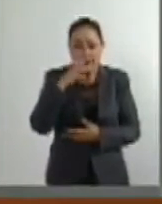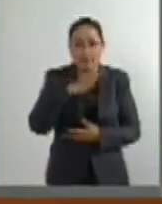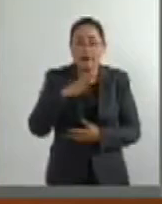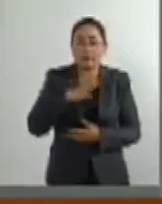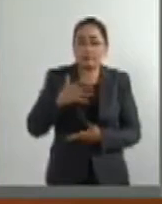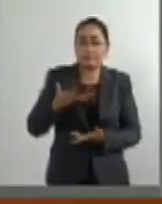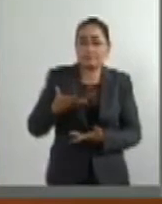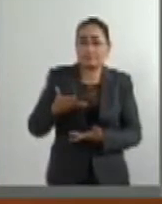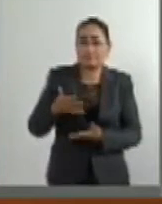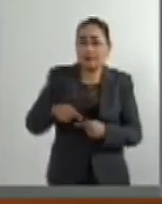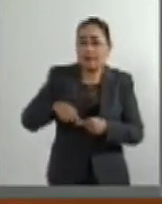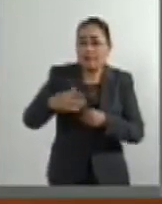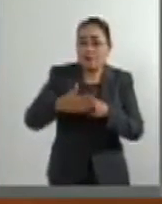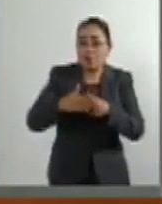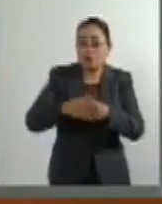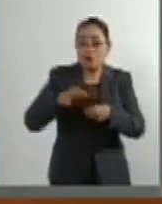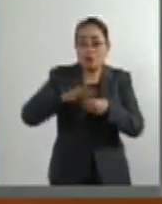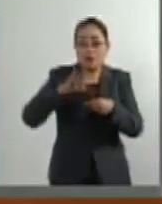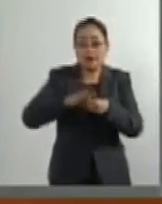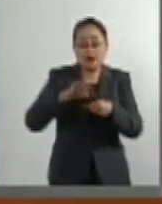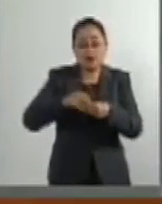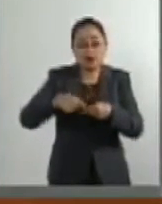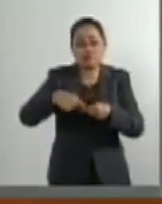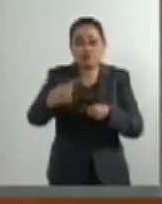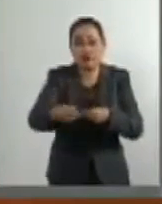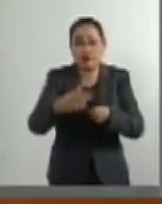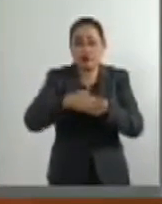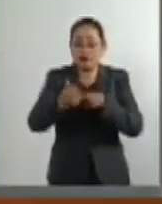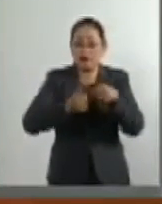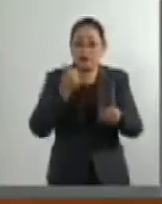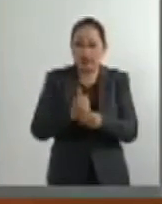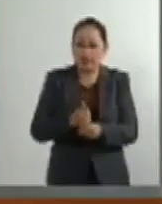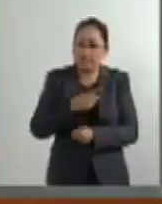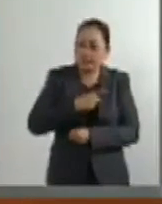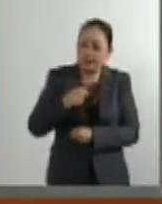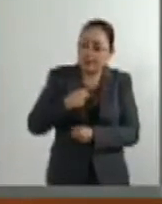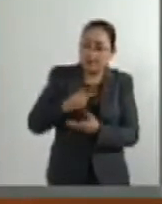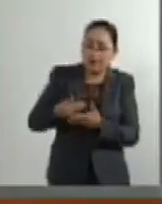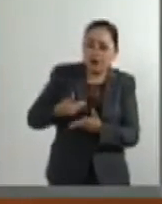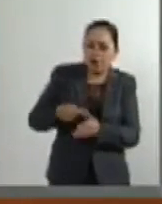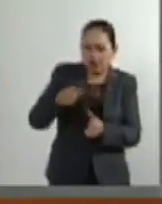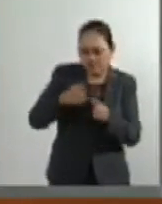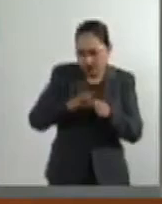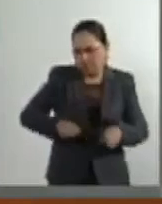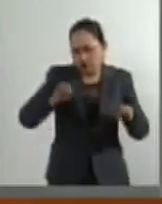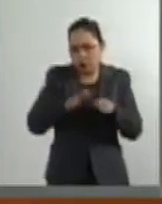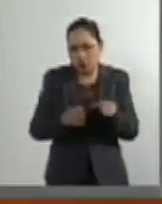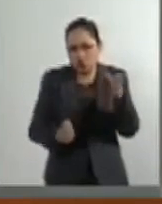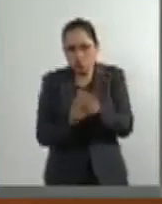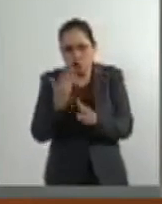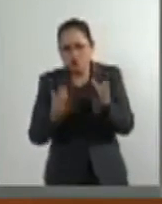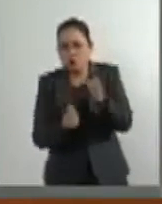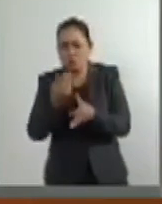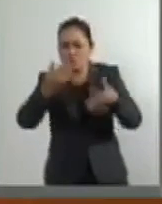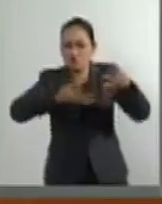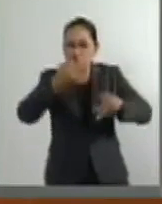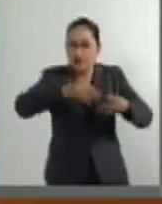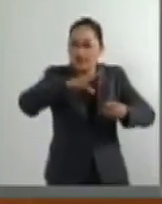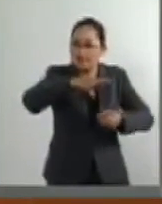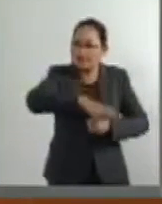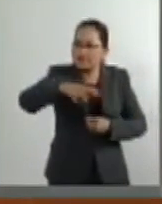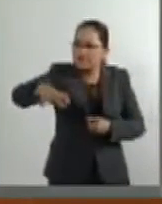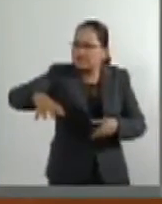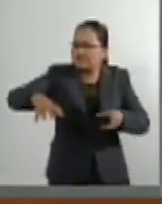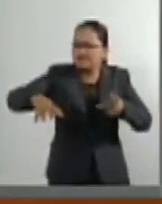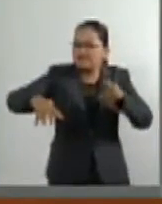que mantener una infraestructura que a lo mejor no es importante en este momento es importante